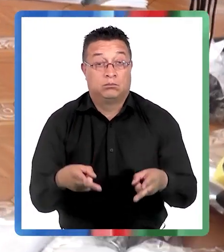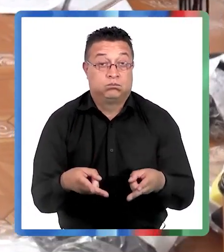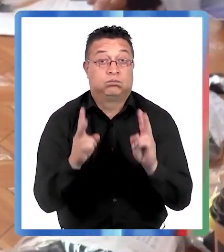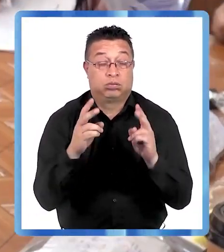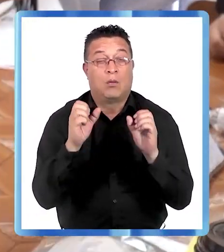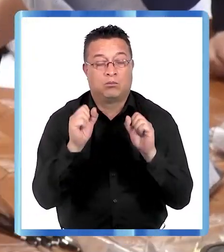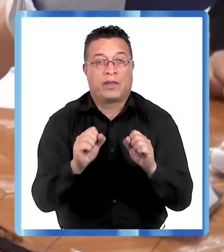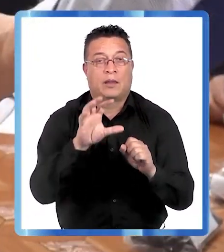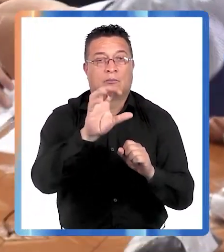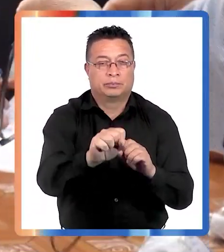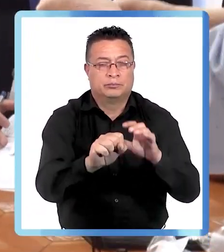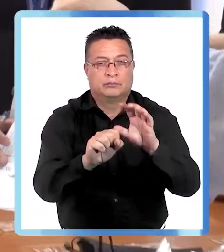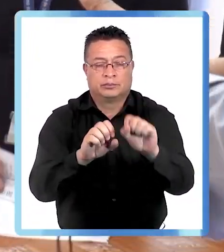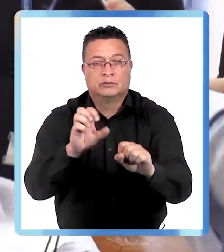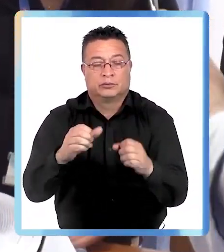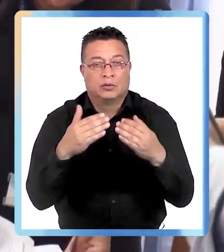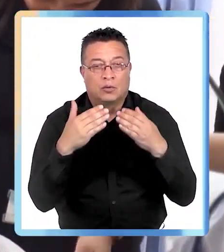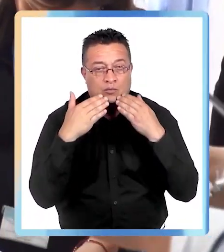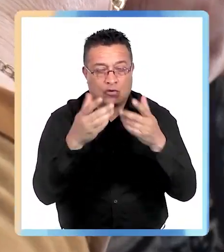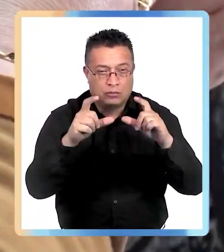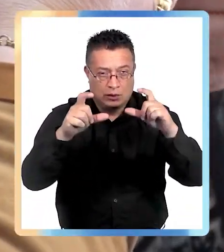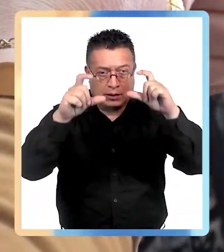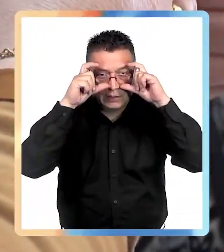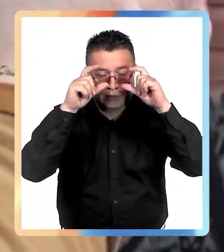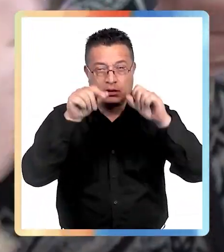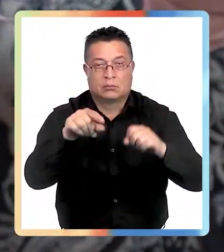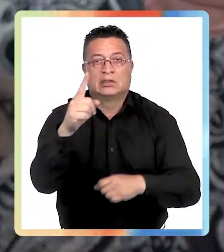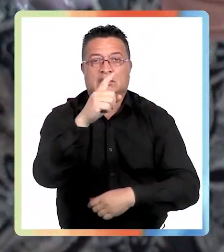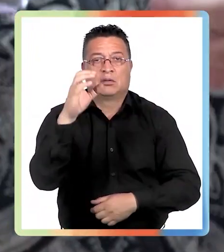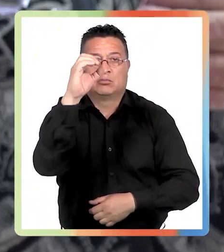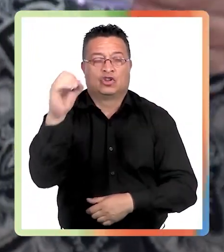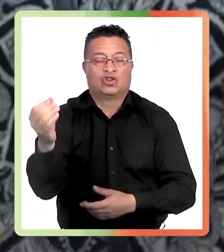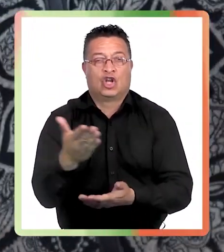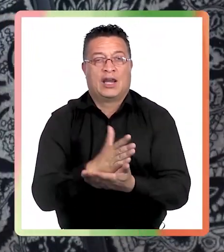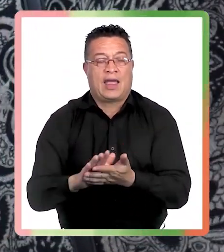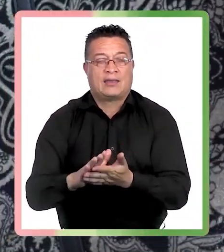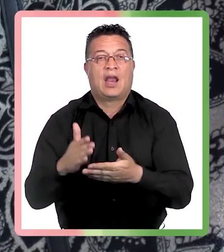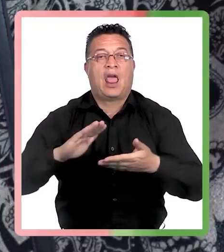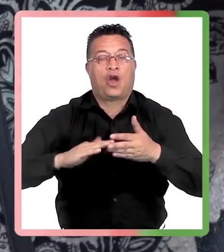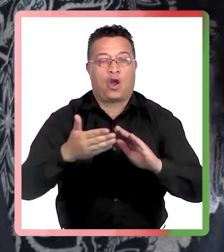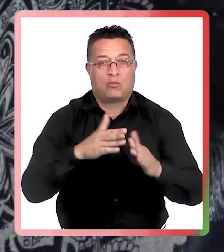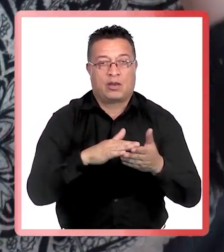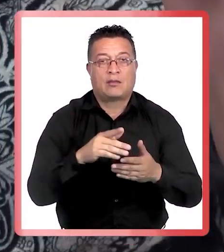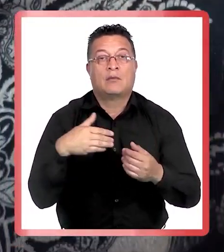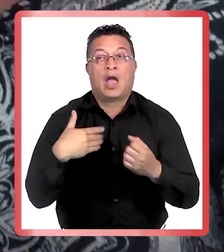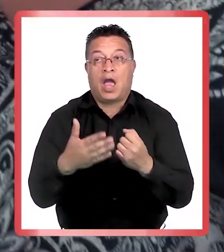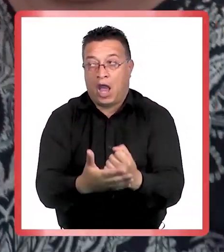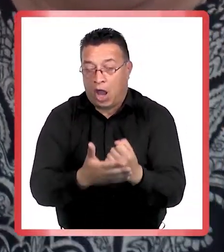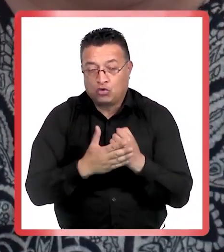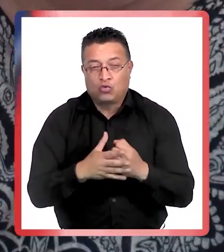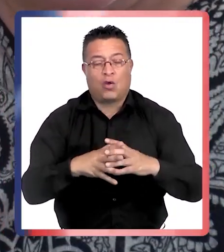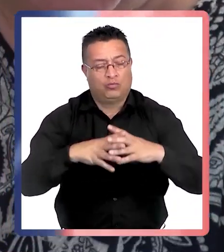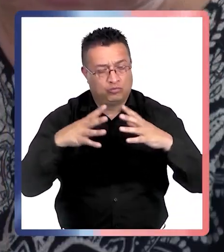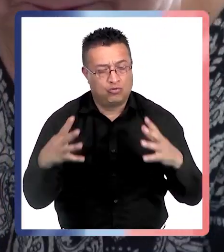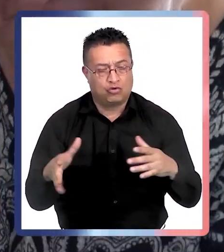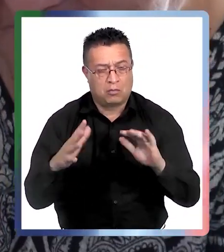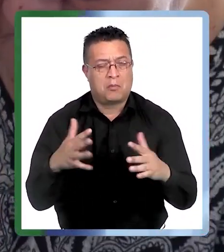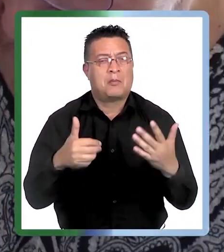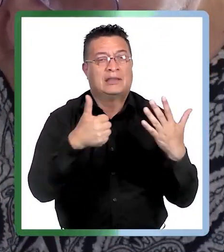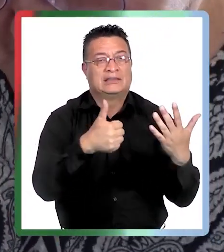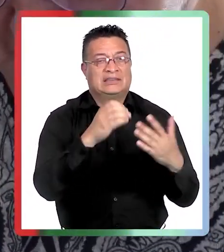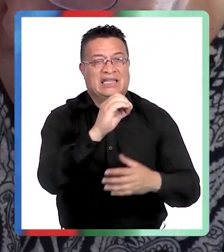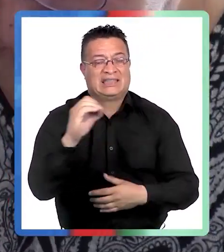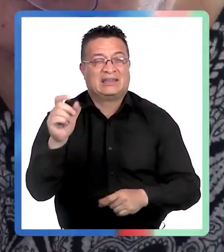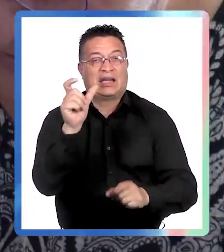poder hacer pesquisa y poder entregar el lente de manera totalmente gratuita a la comunidad. Una ayuda no menor, porque finalmente son 600